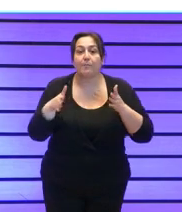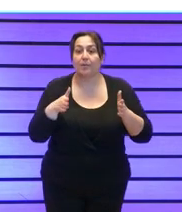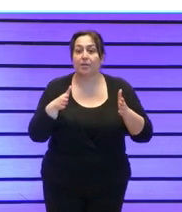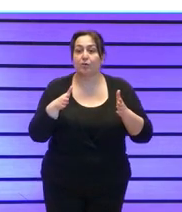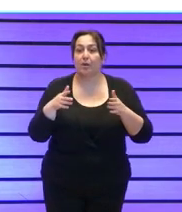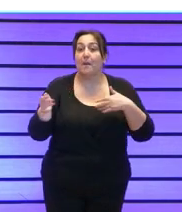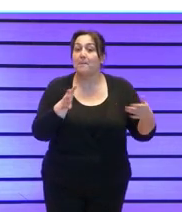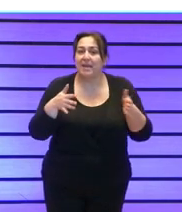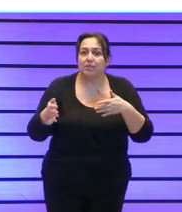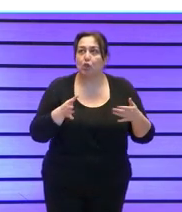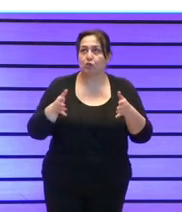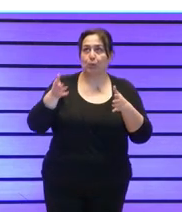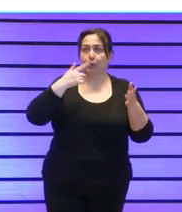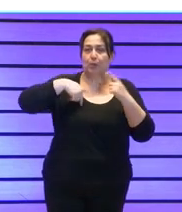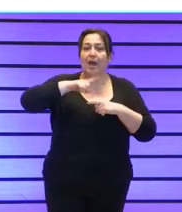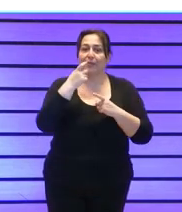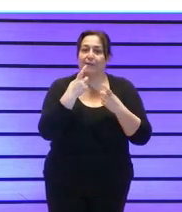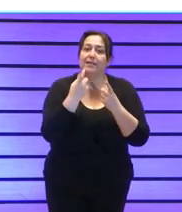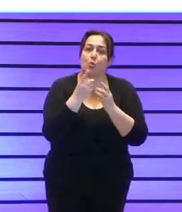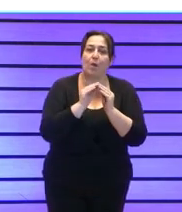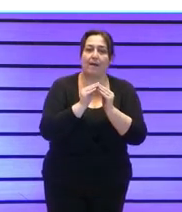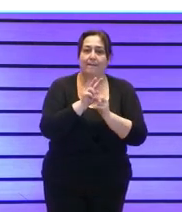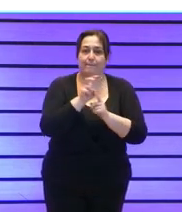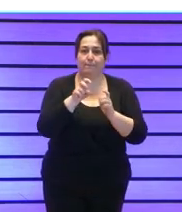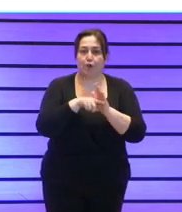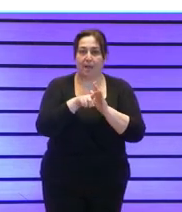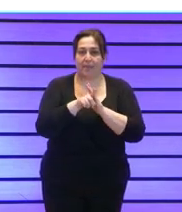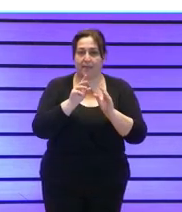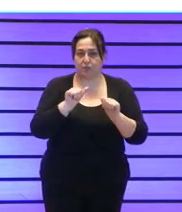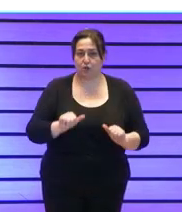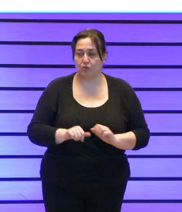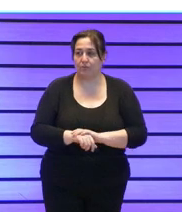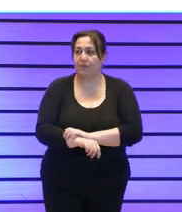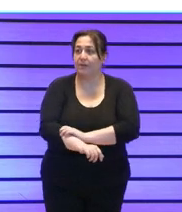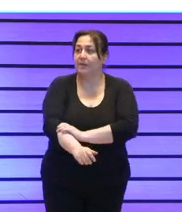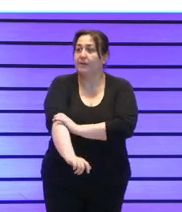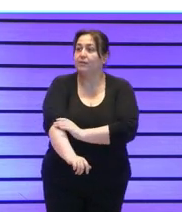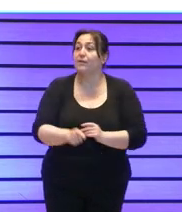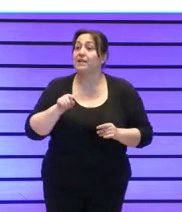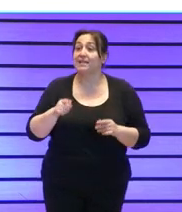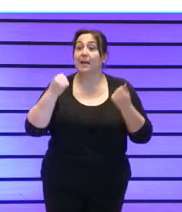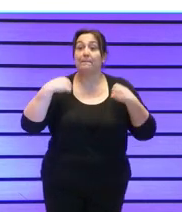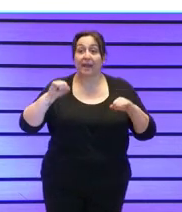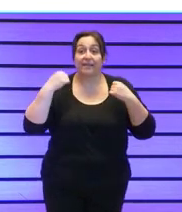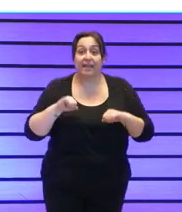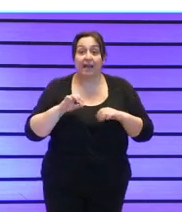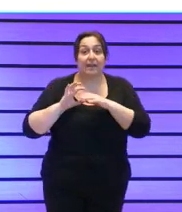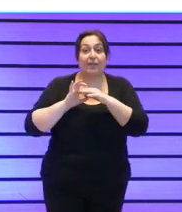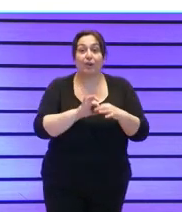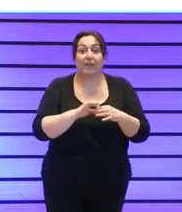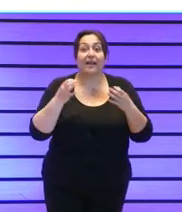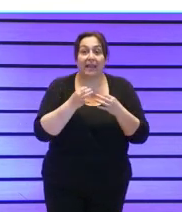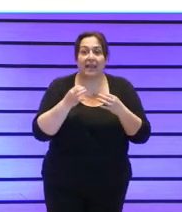los vientos exigen nuevas formas de gestión. Así que esta buena práctica va de que evitemos que el viento,